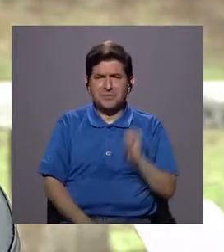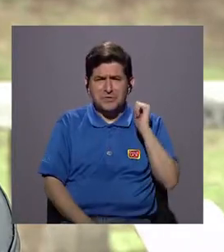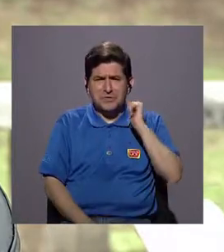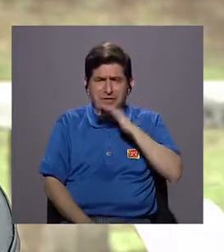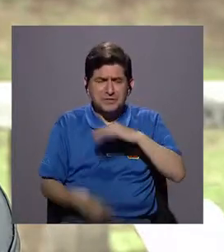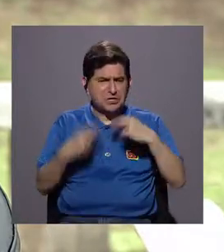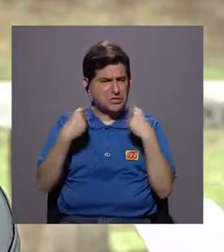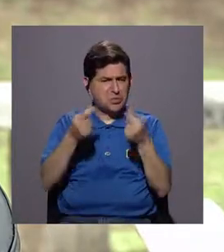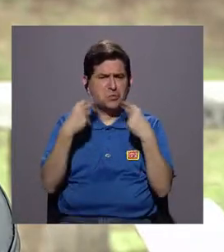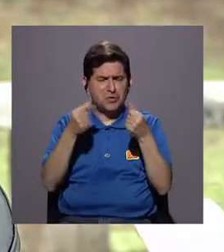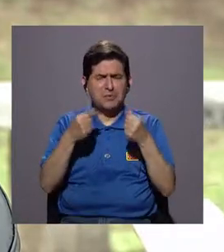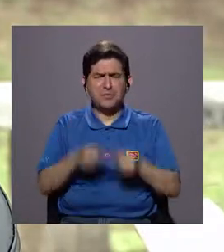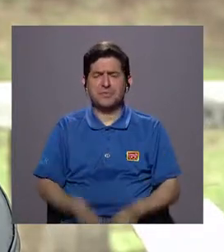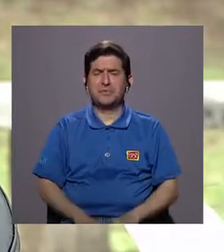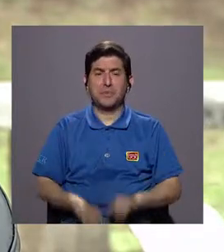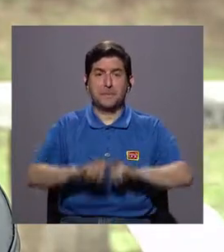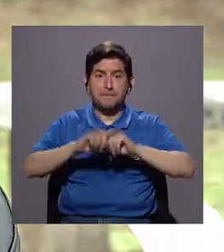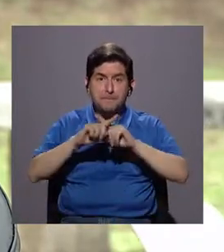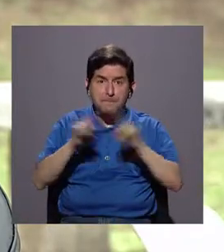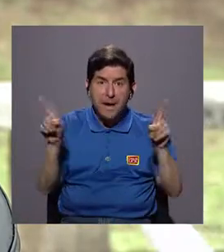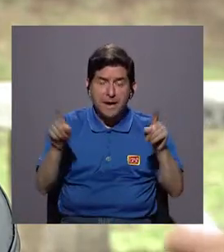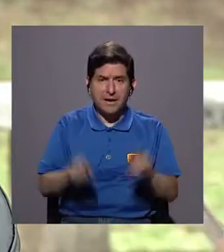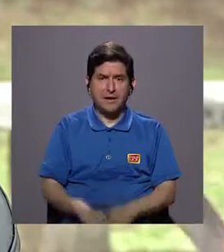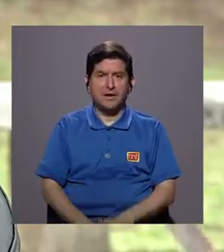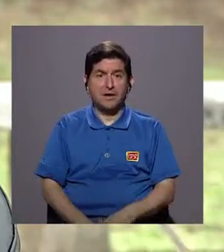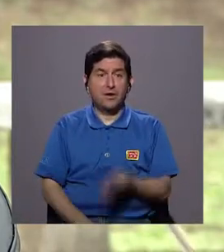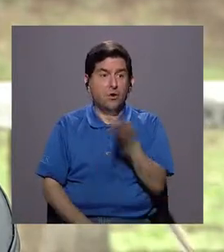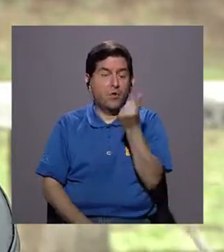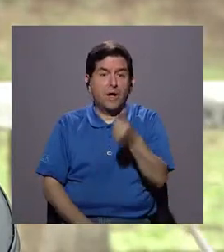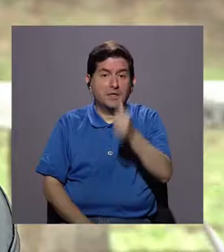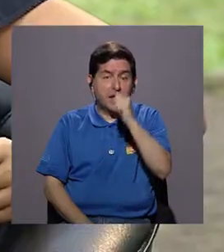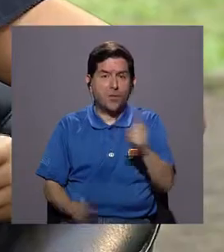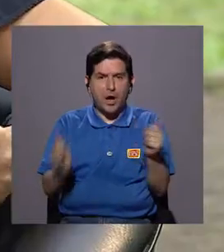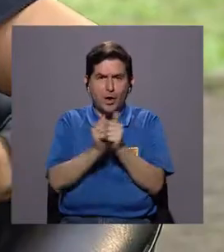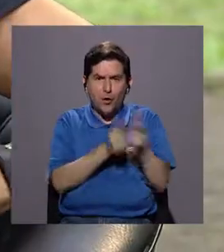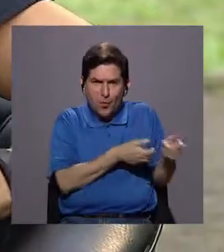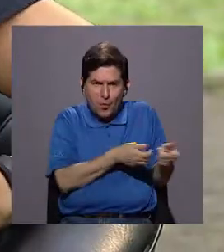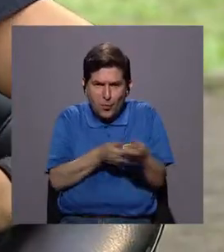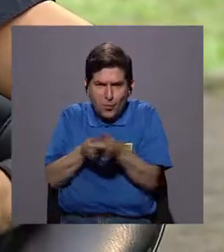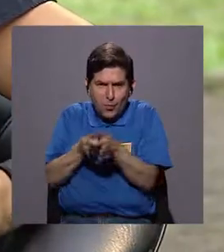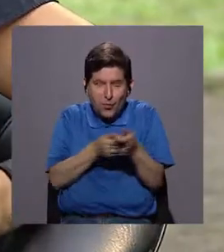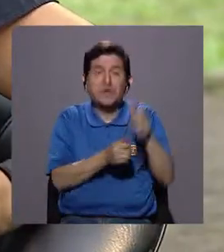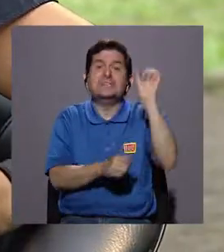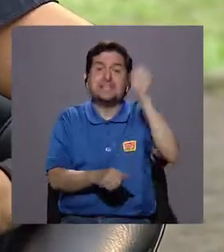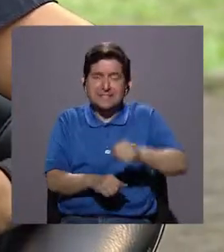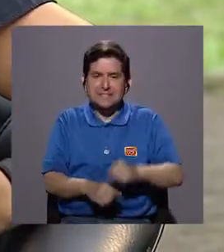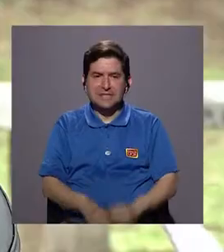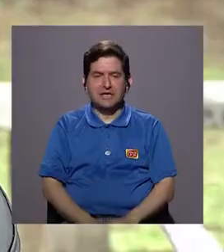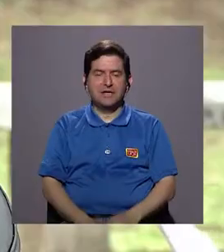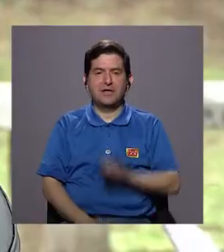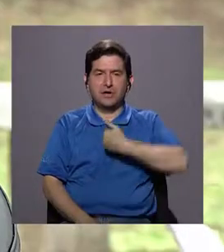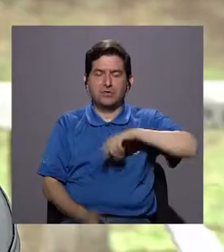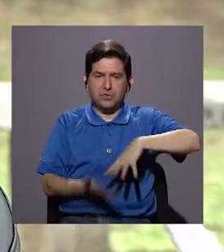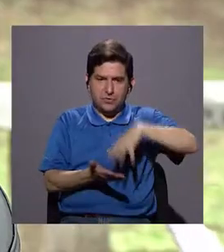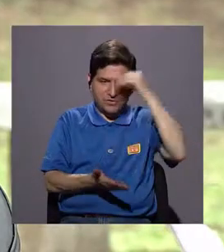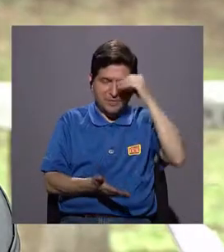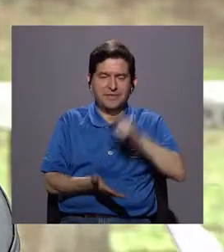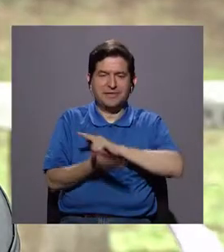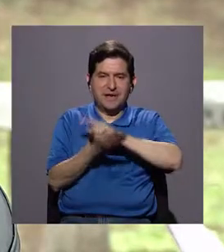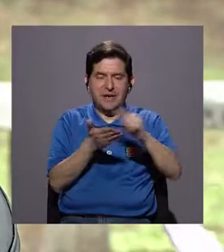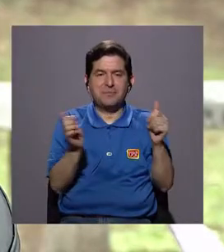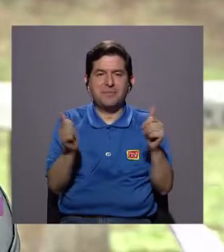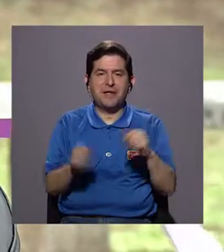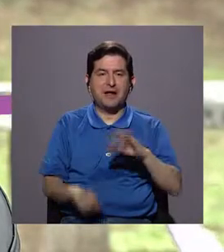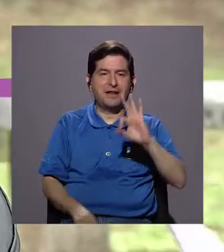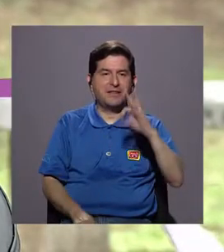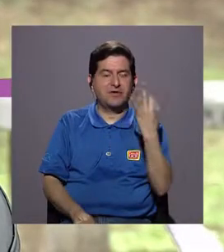suciedad se va rápidamente. Pero cuánta agua está... A manguerazo. Exactamente. Tenemos que aprender a limpiar en seco. Eso es súper